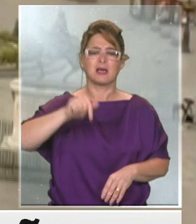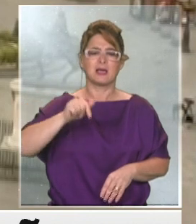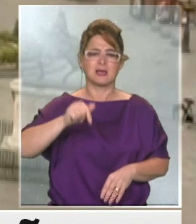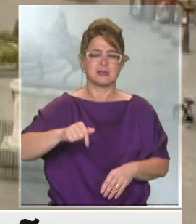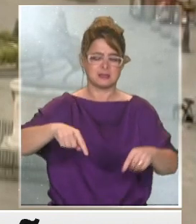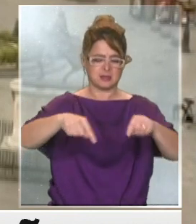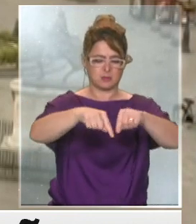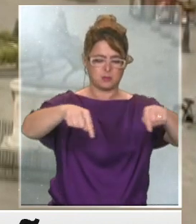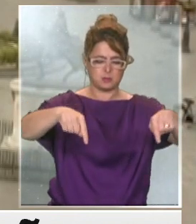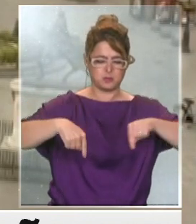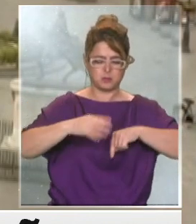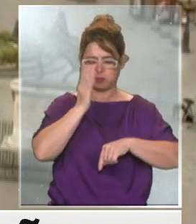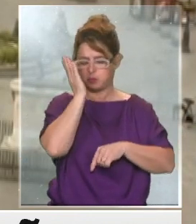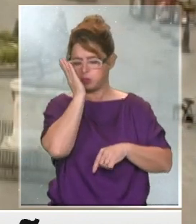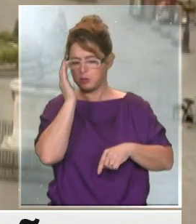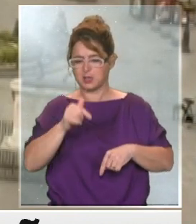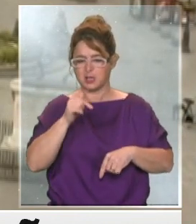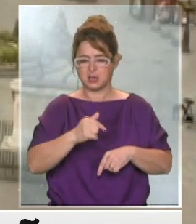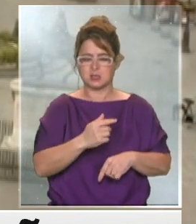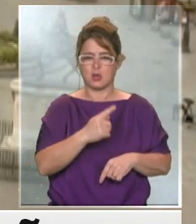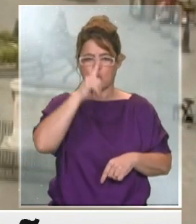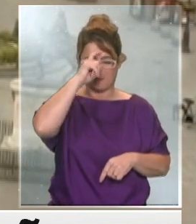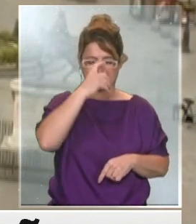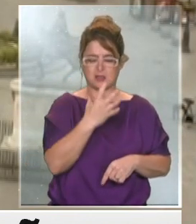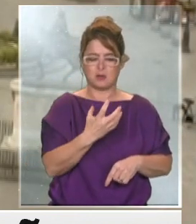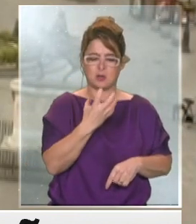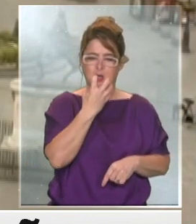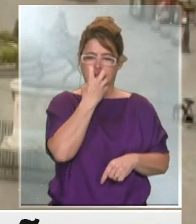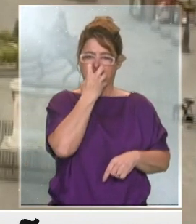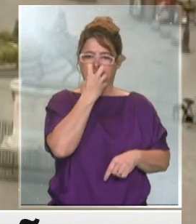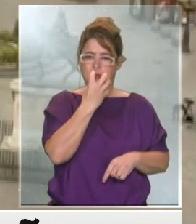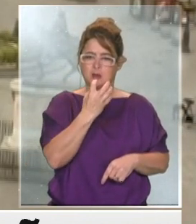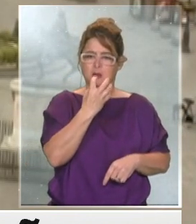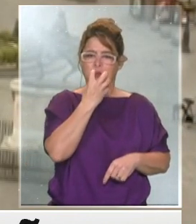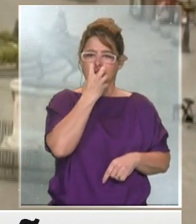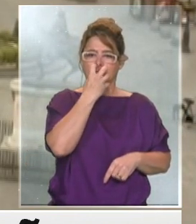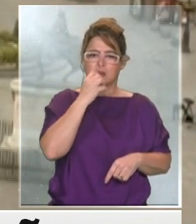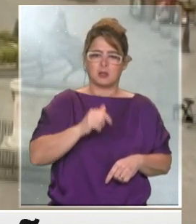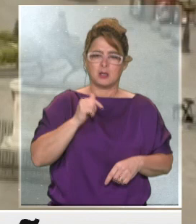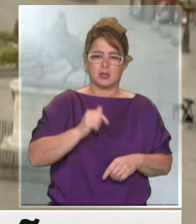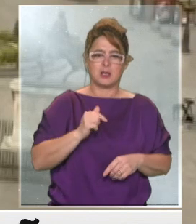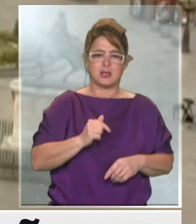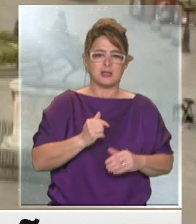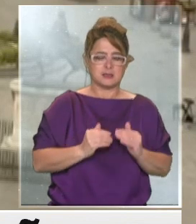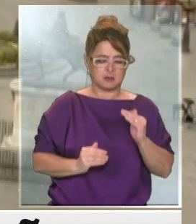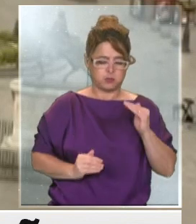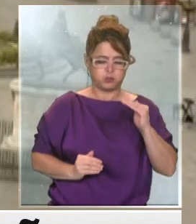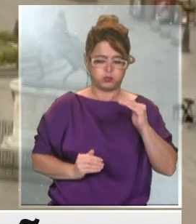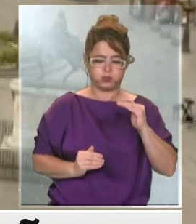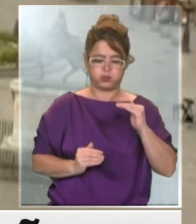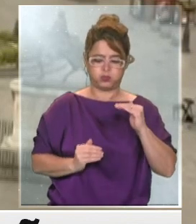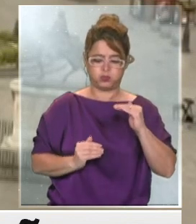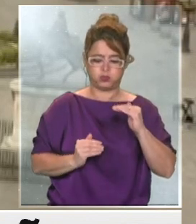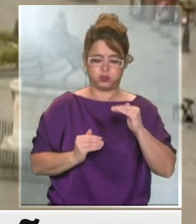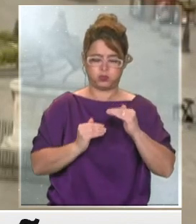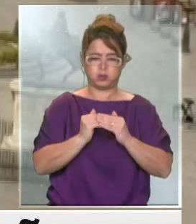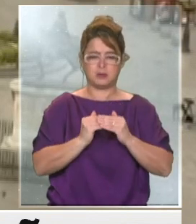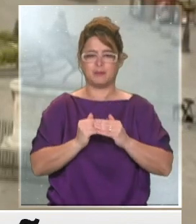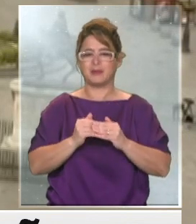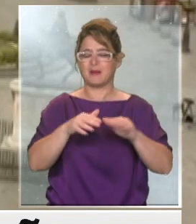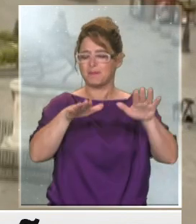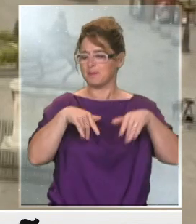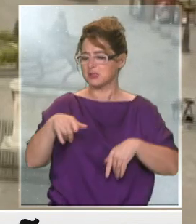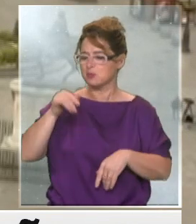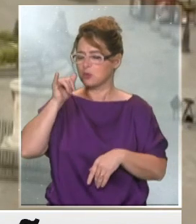camas UCI que tienen acá disponibles y esa sería la gran barrera que no espera superar el gobierno español para que no le pase lo mismo que a Italia. Ahora,